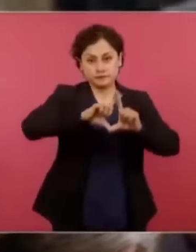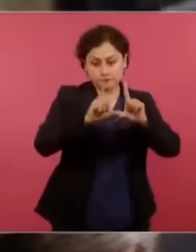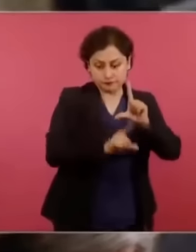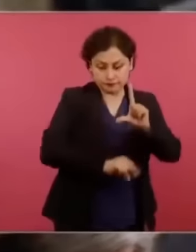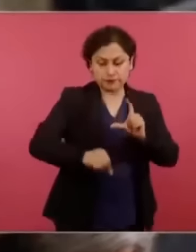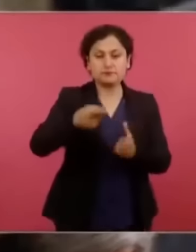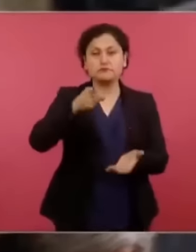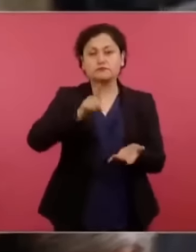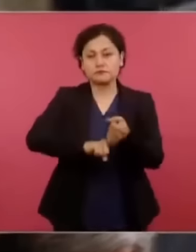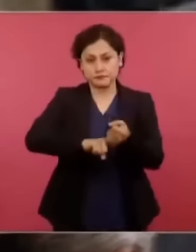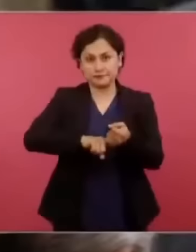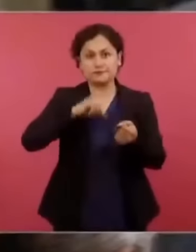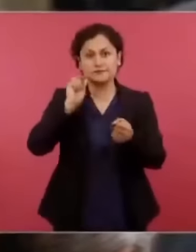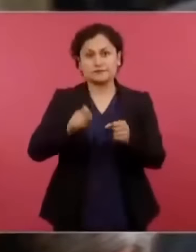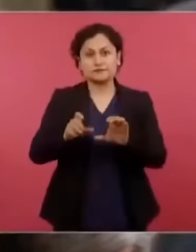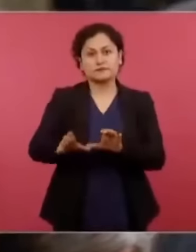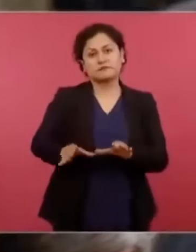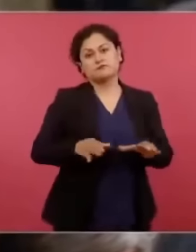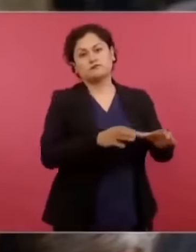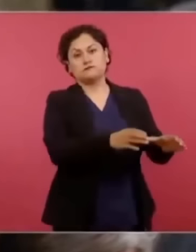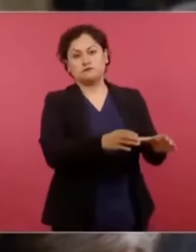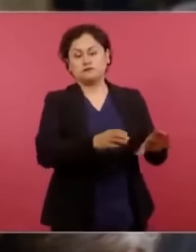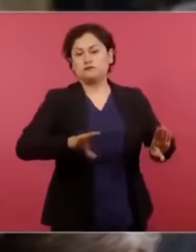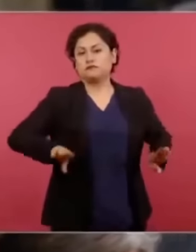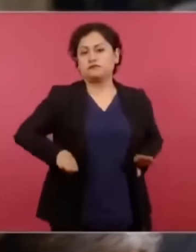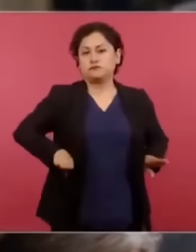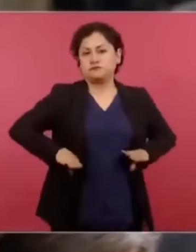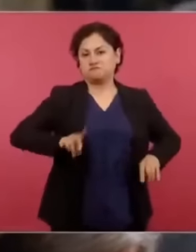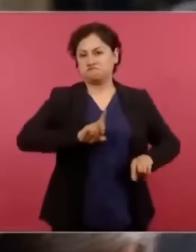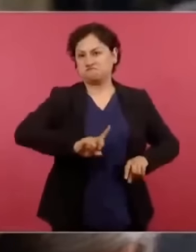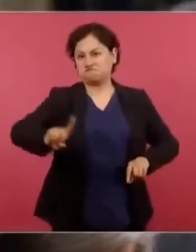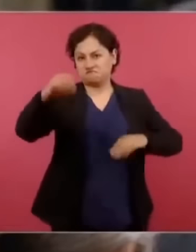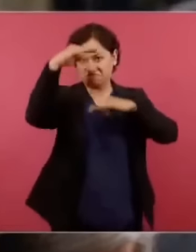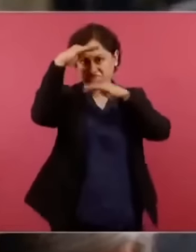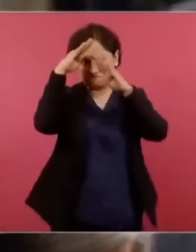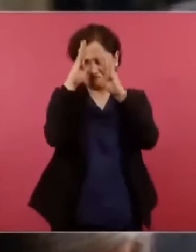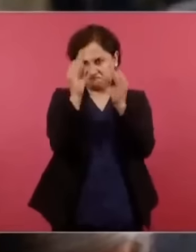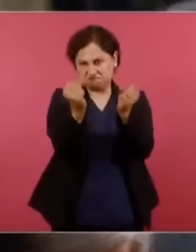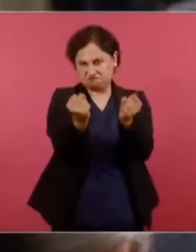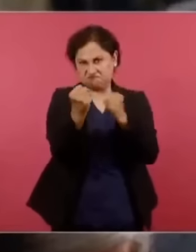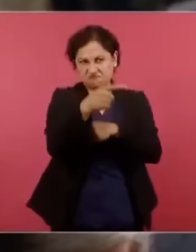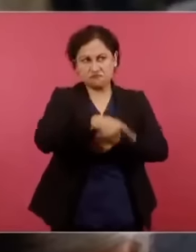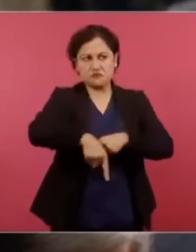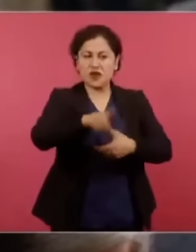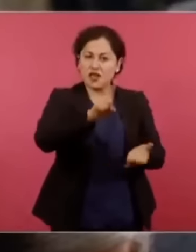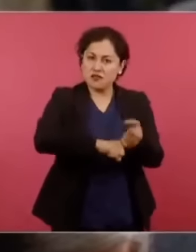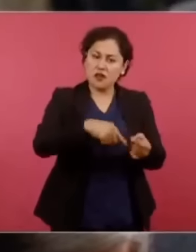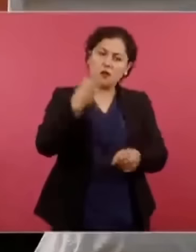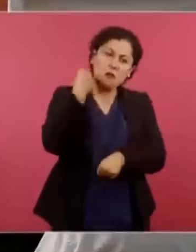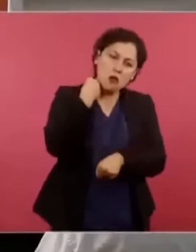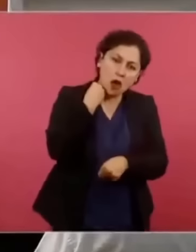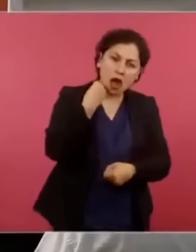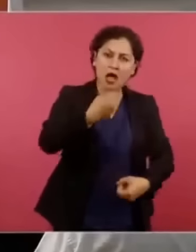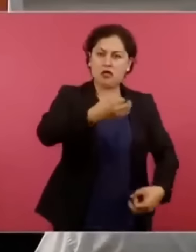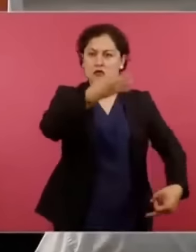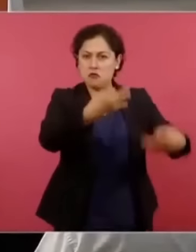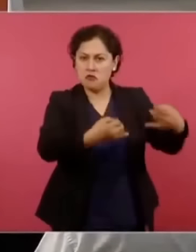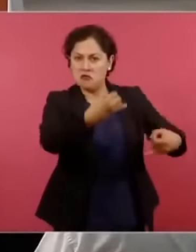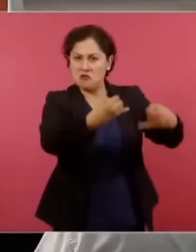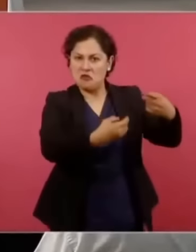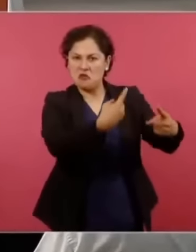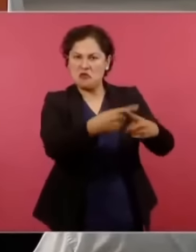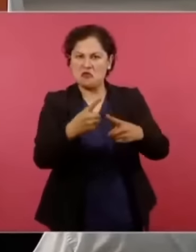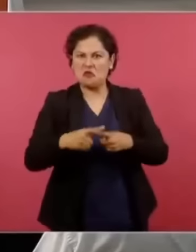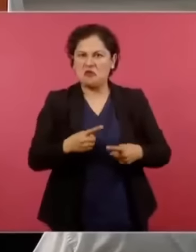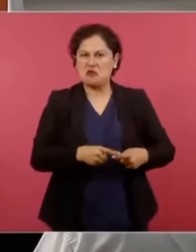bufetes, empresas, por un lado atacan, incluso pues ahí dicen que la